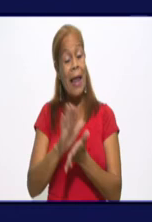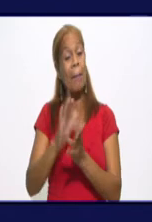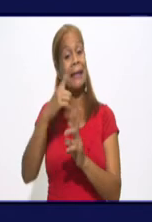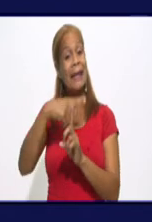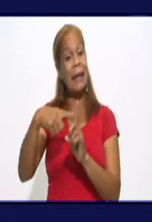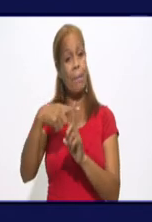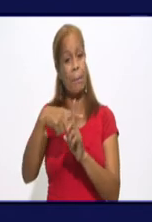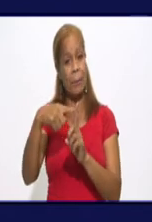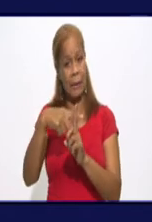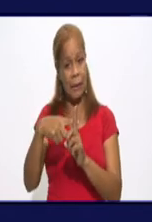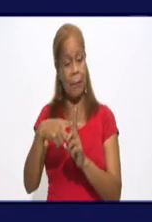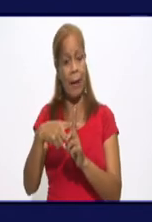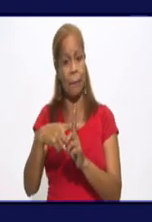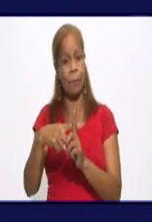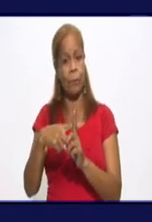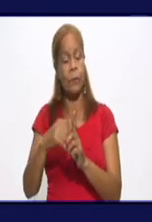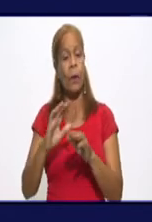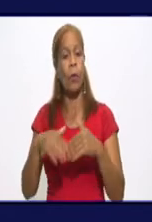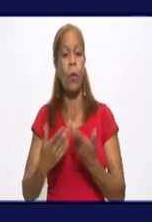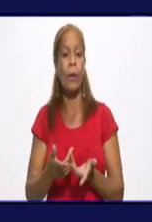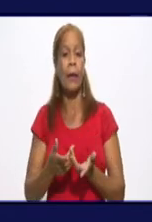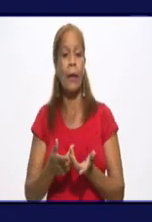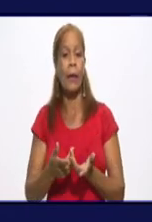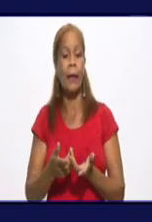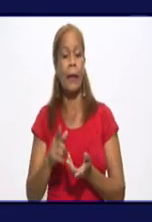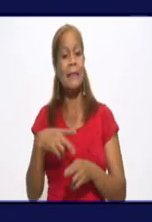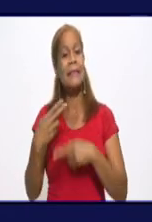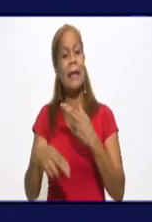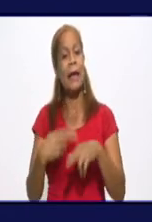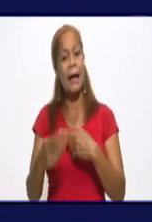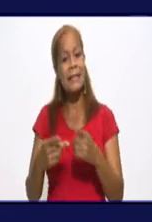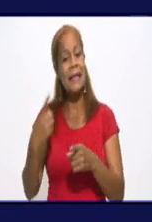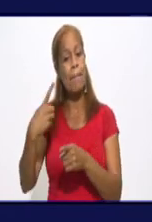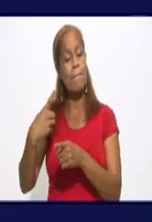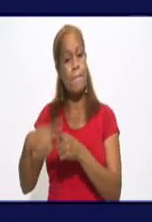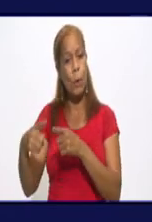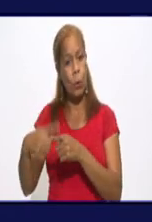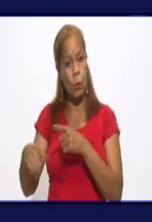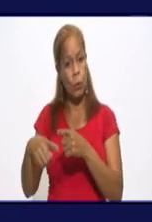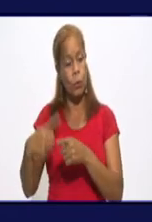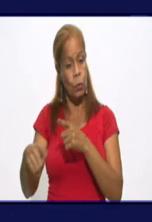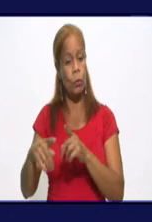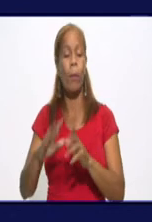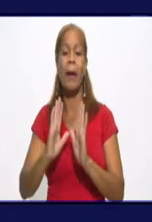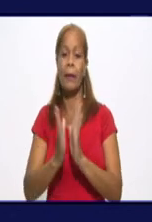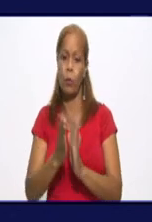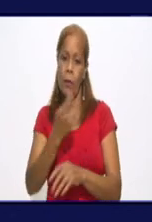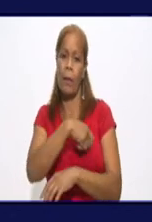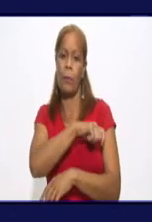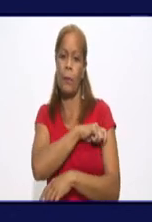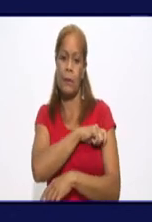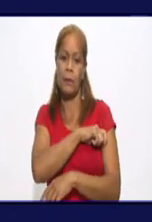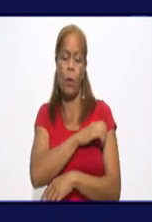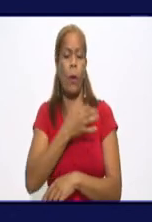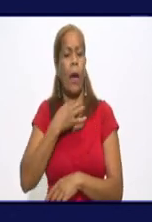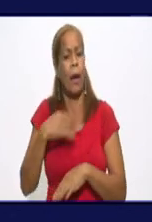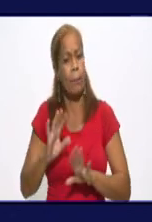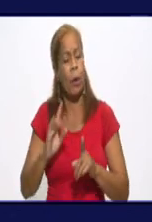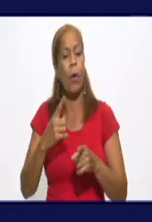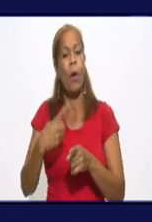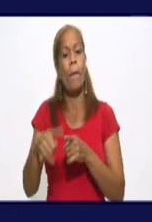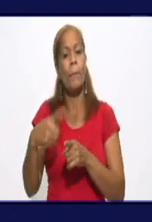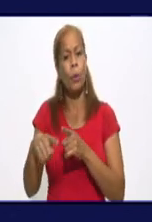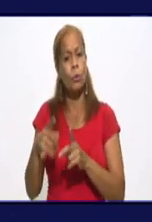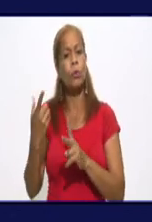que el Ministerio de Industria Alimenticia elabora productos para nuestra población. Me refiero a productos y